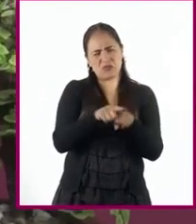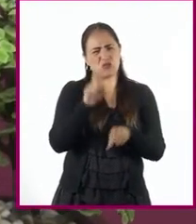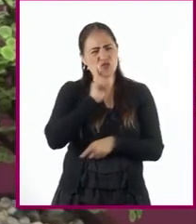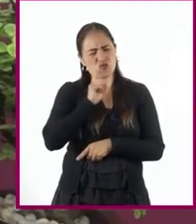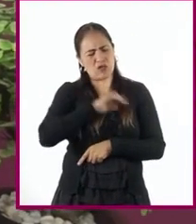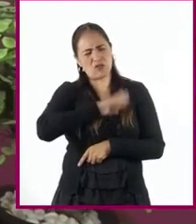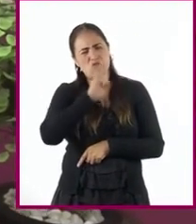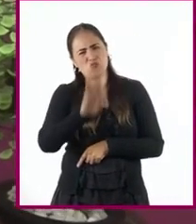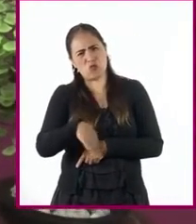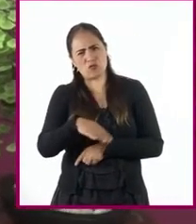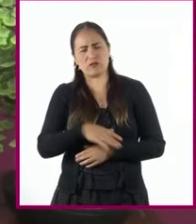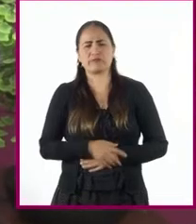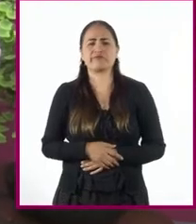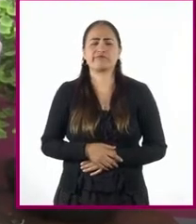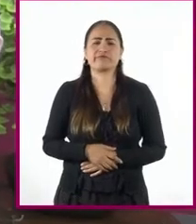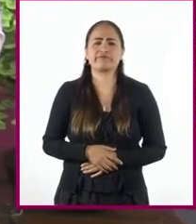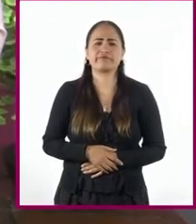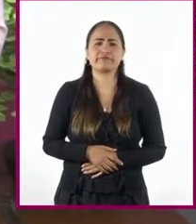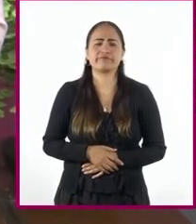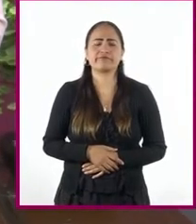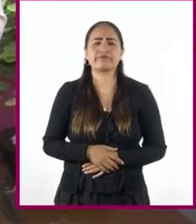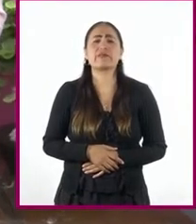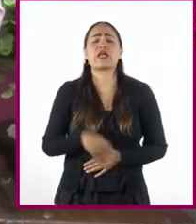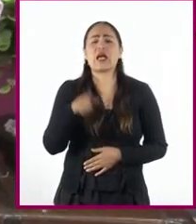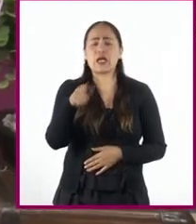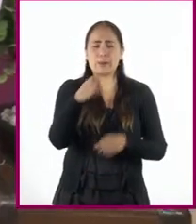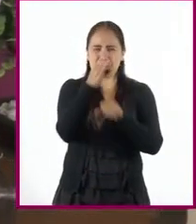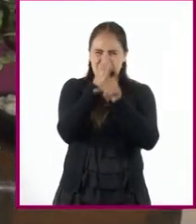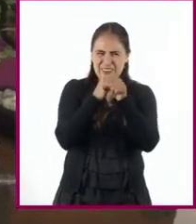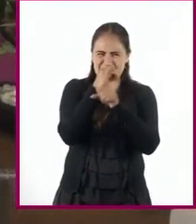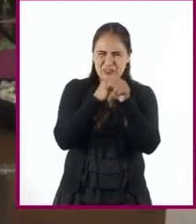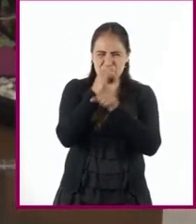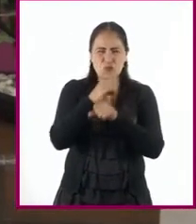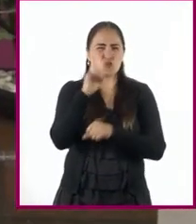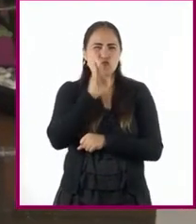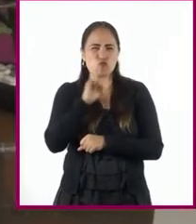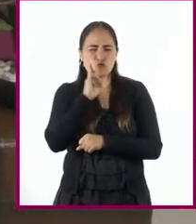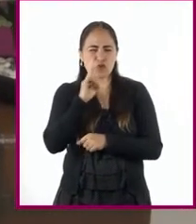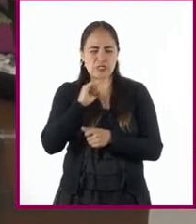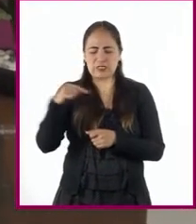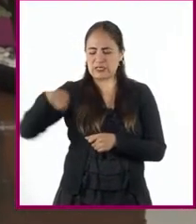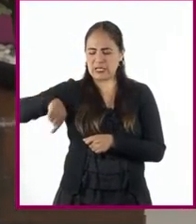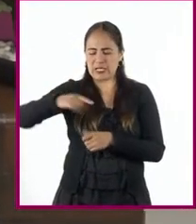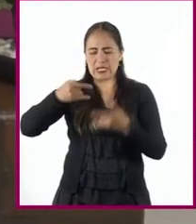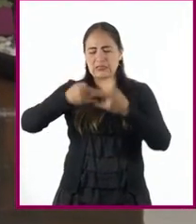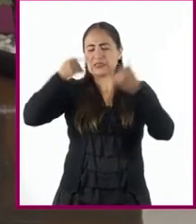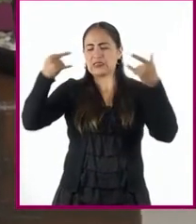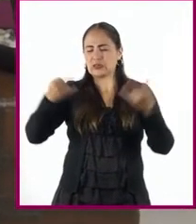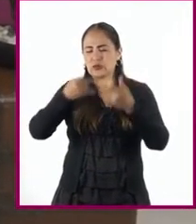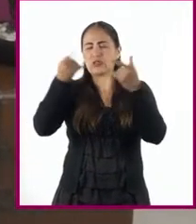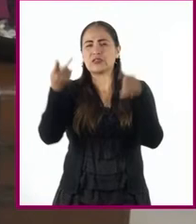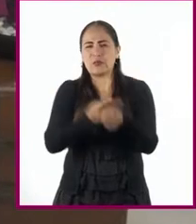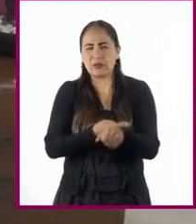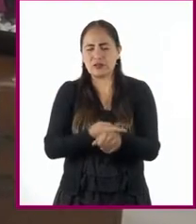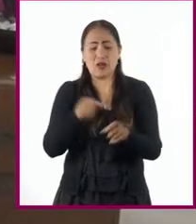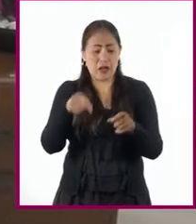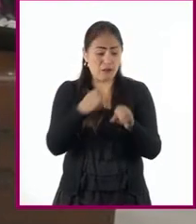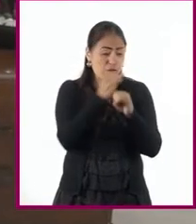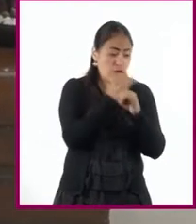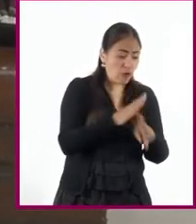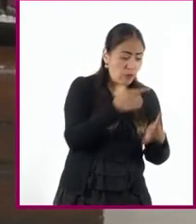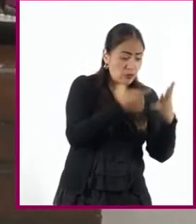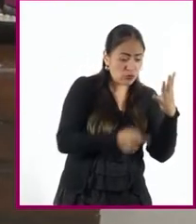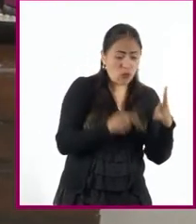de los principales problemas para el estudio de las mujeres en la historia es la escasez de fuentes. Pese a ello, es